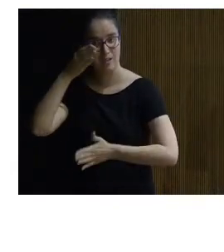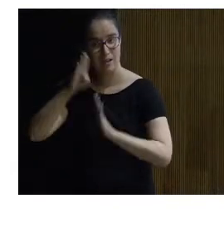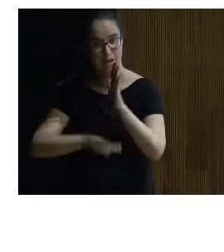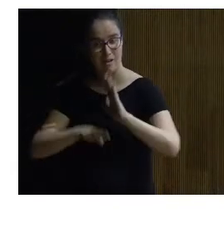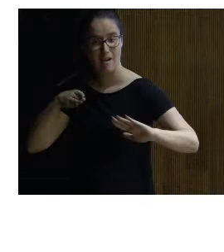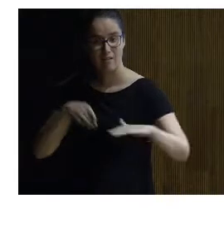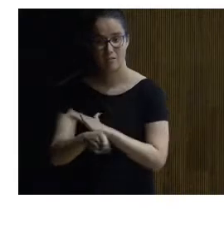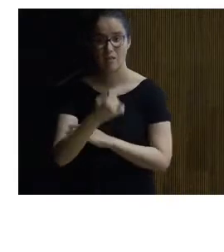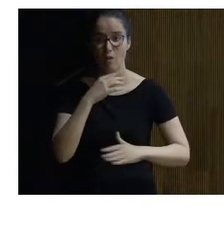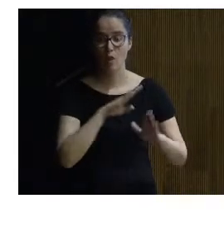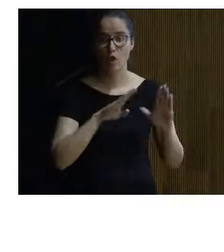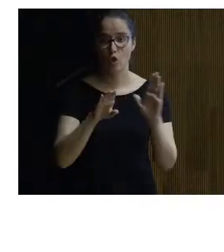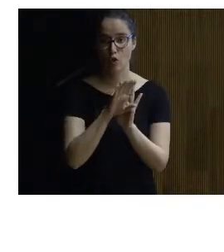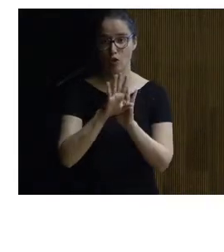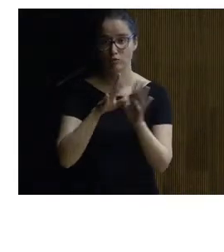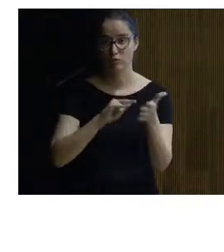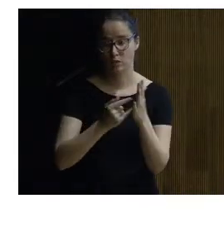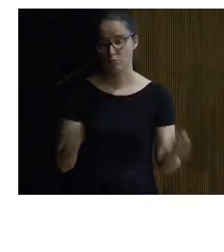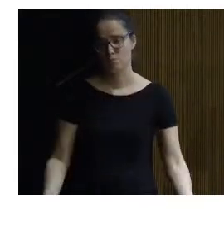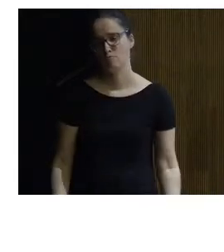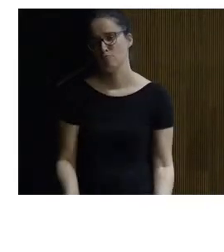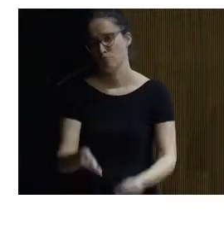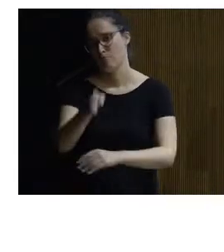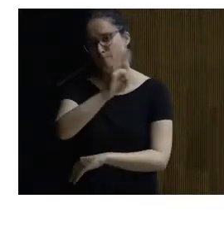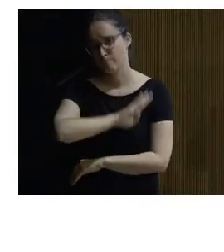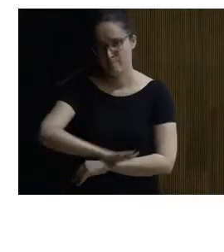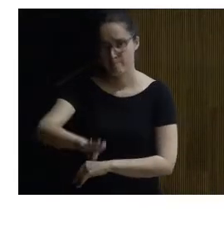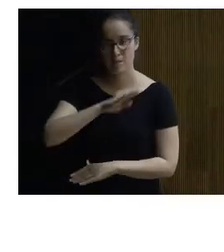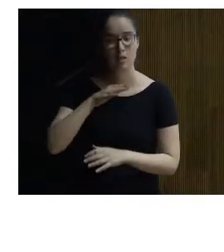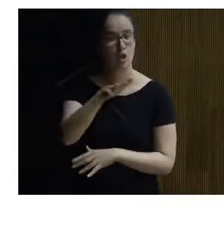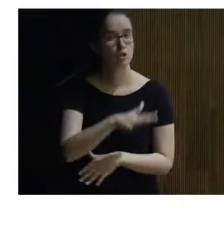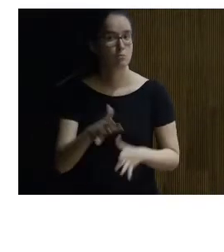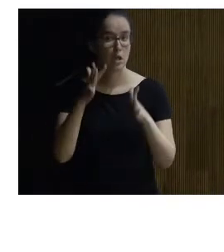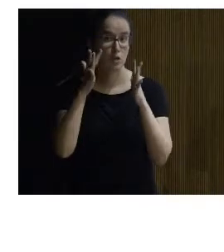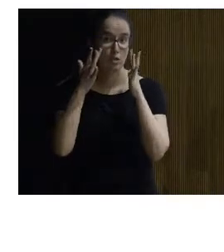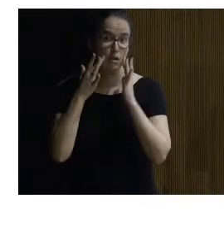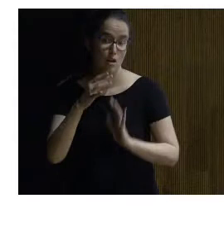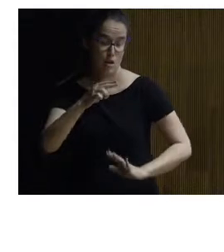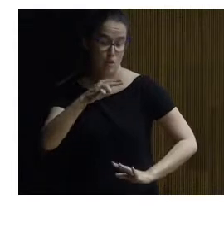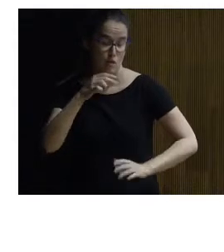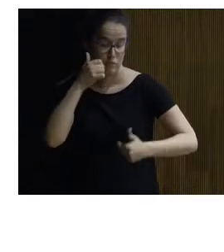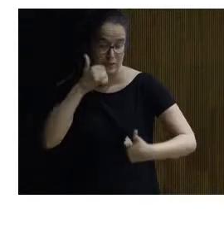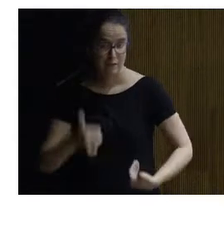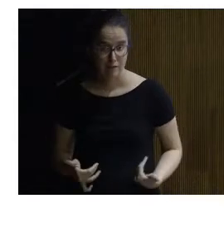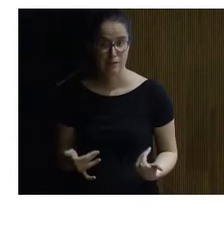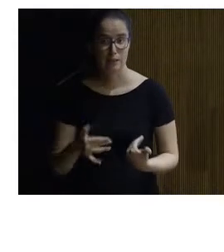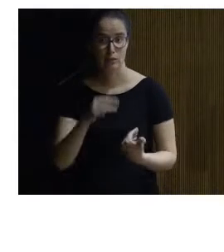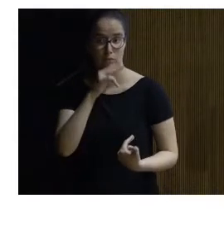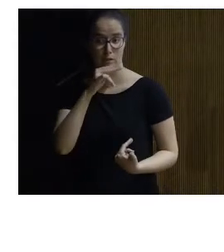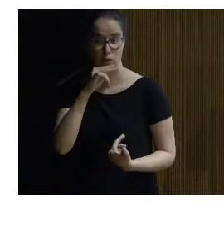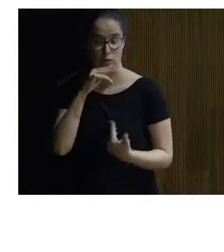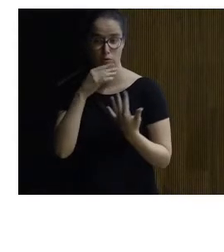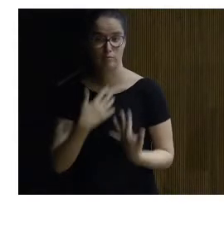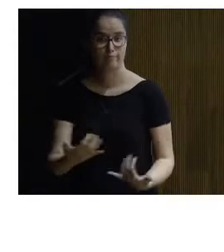marca el código técnico y bueno pues una mejora sustancial en los espacios higiénicos sanitarios del en este caso de los aseos del